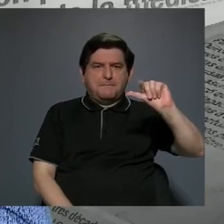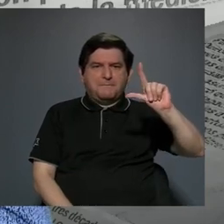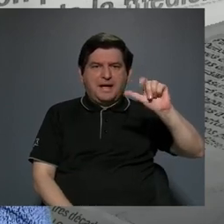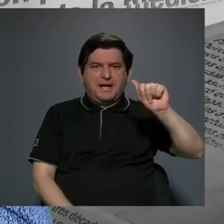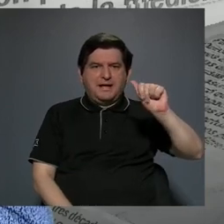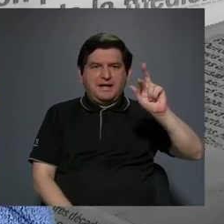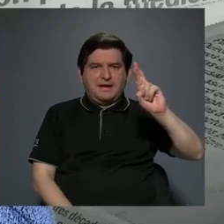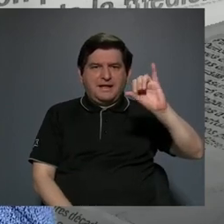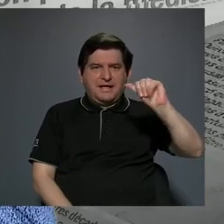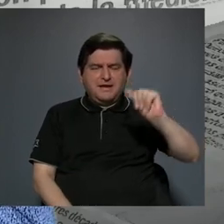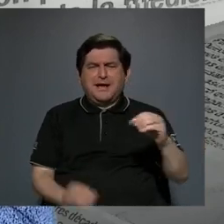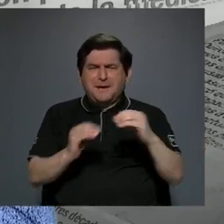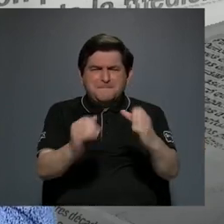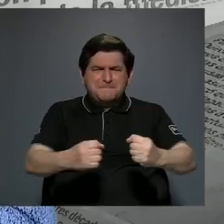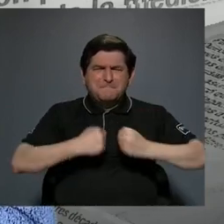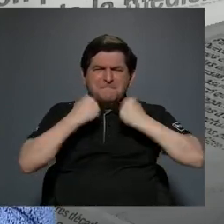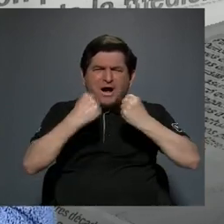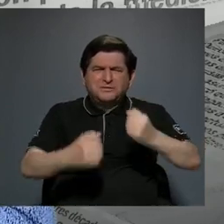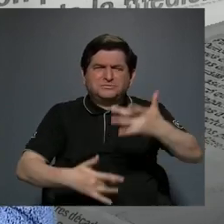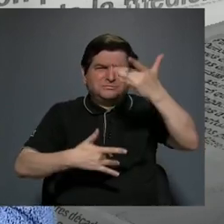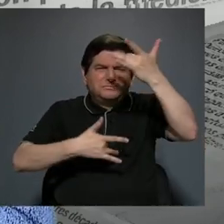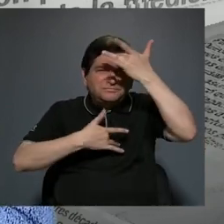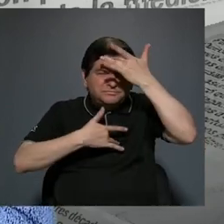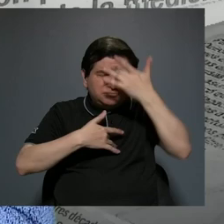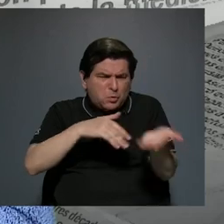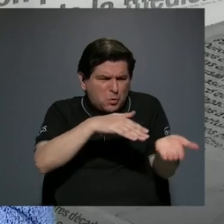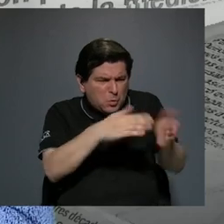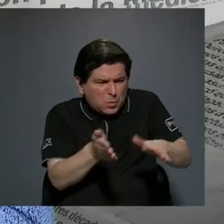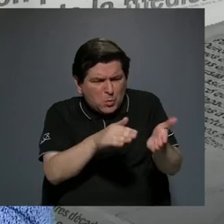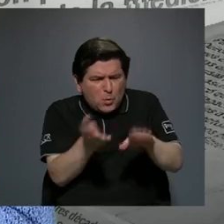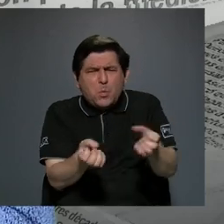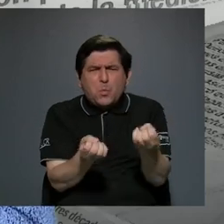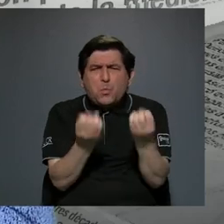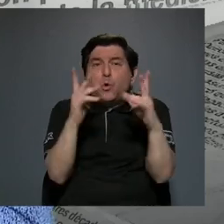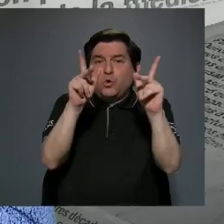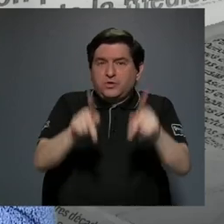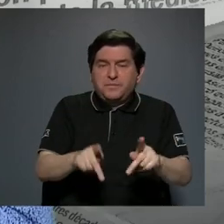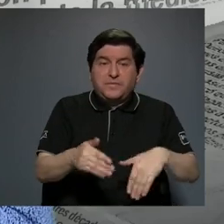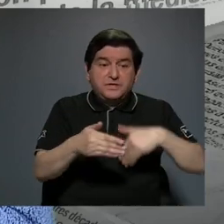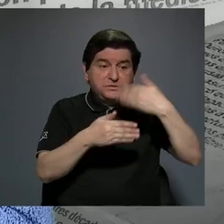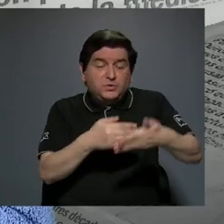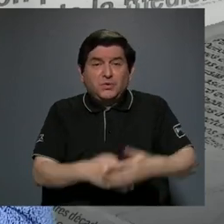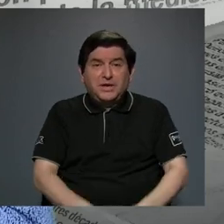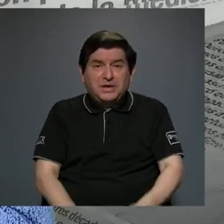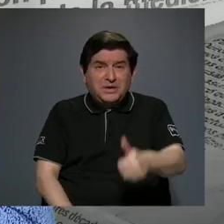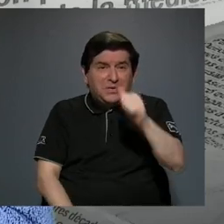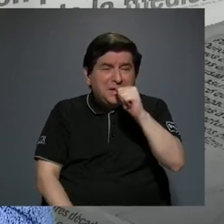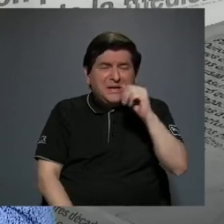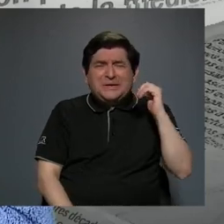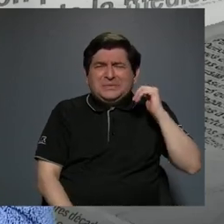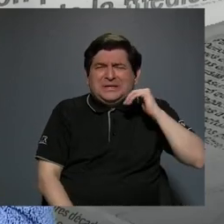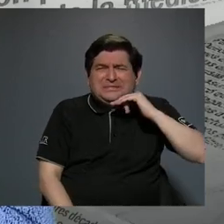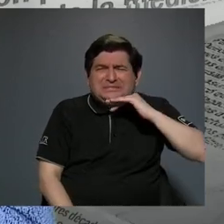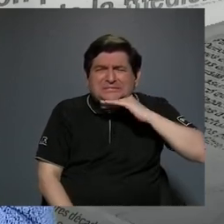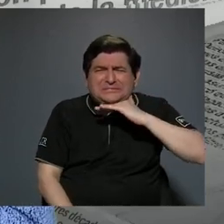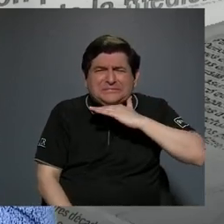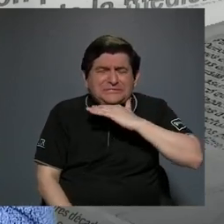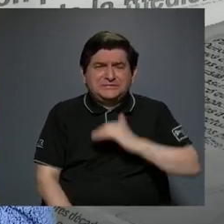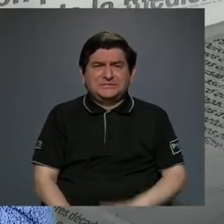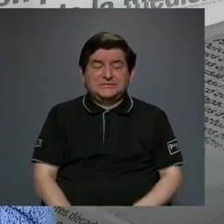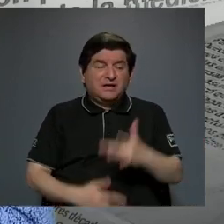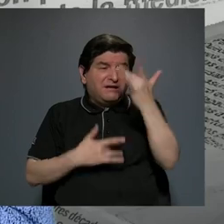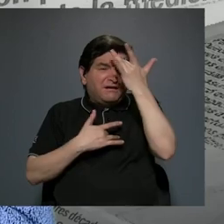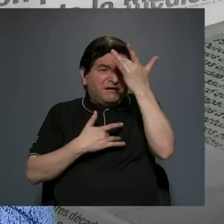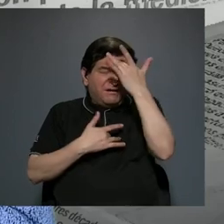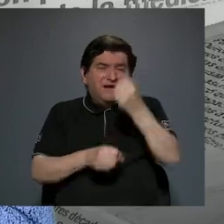fuerte de la cual morían muchísimas y luego las aguas eran muy contaminadas y se